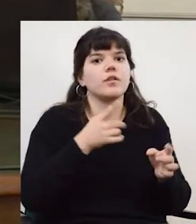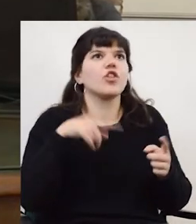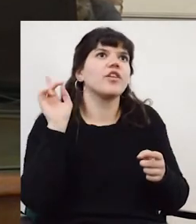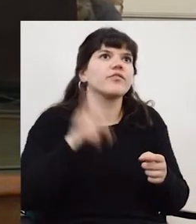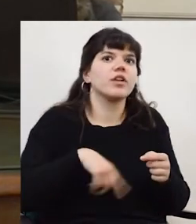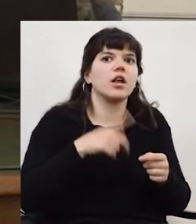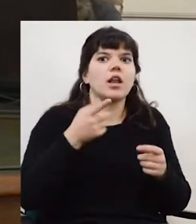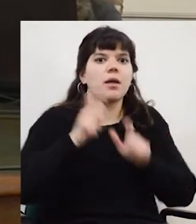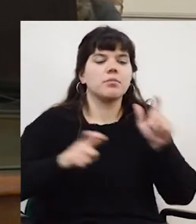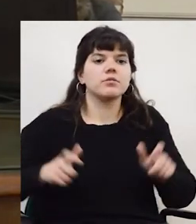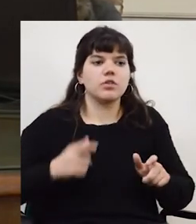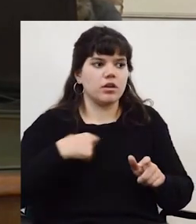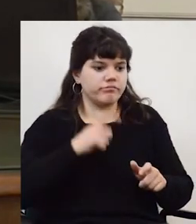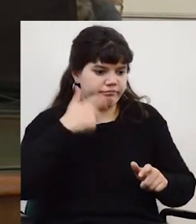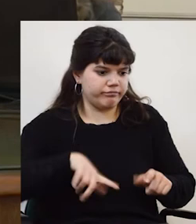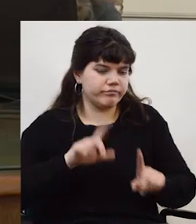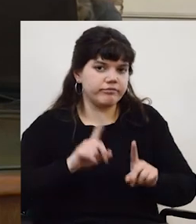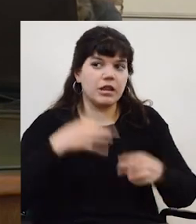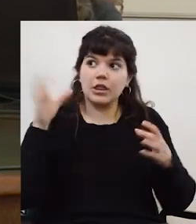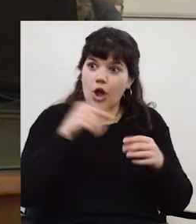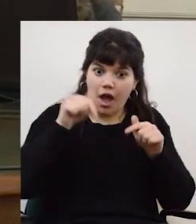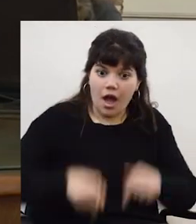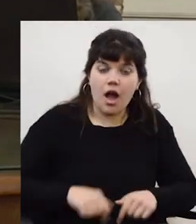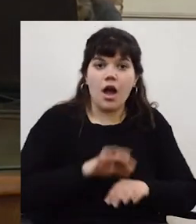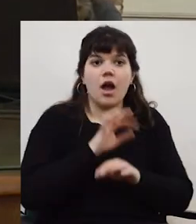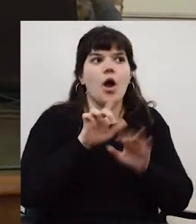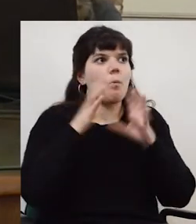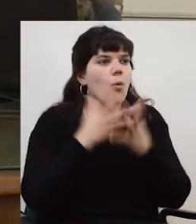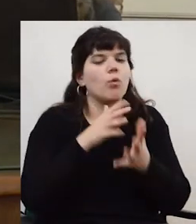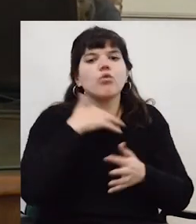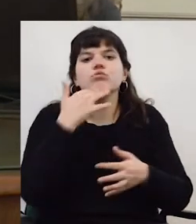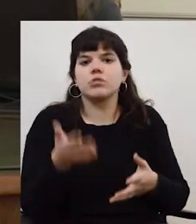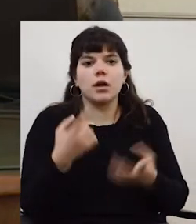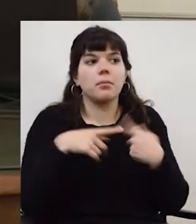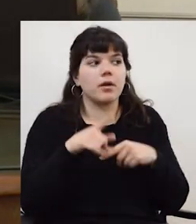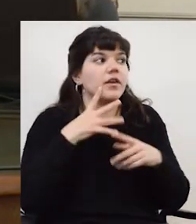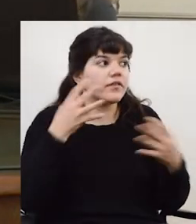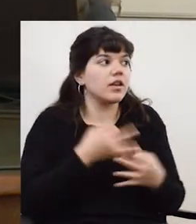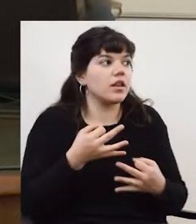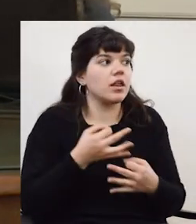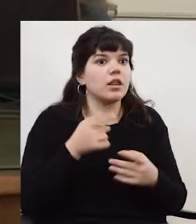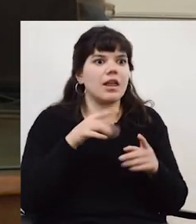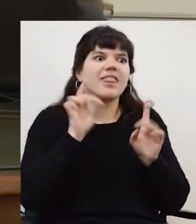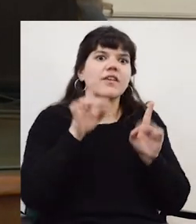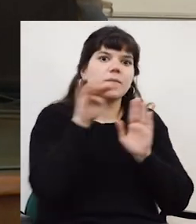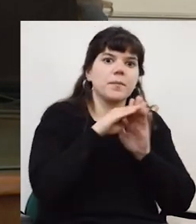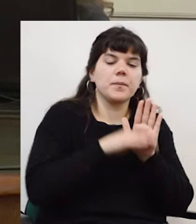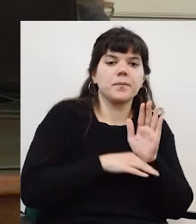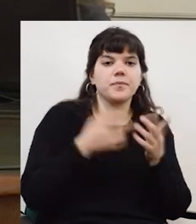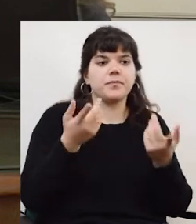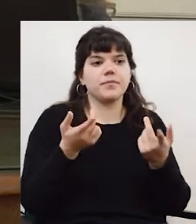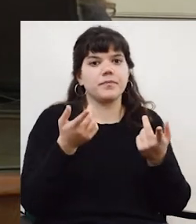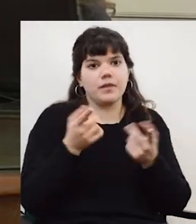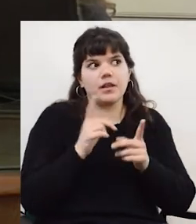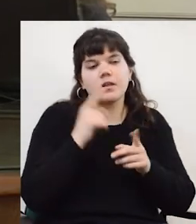protagonistas si están todos acá si están en la región si están en el mundo yo que sé pero es verdad que tener los datos para chivear con los datos